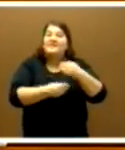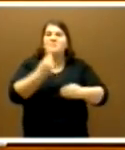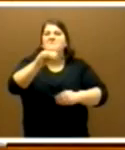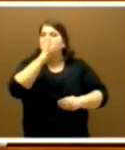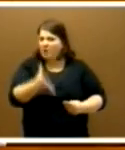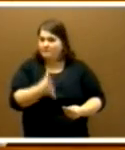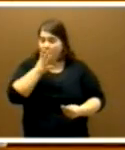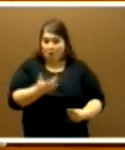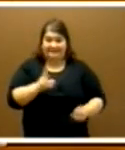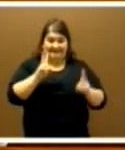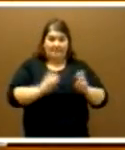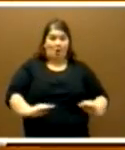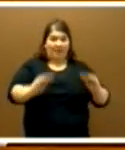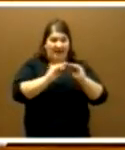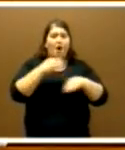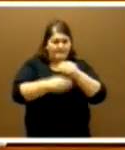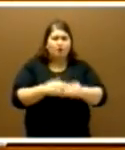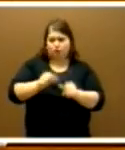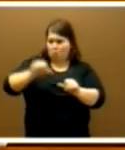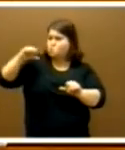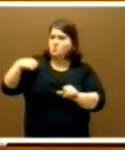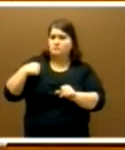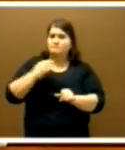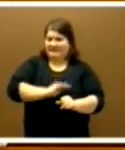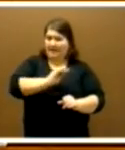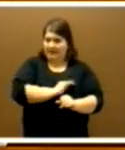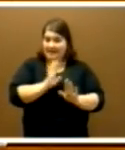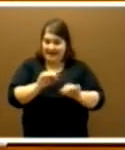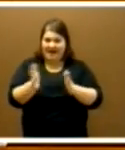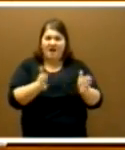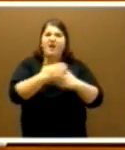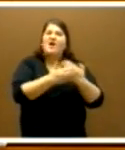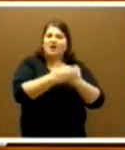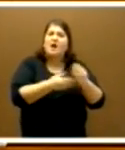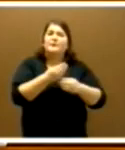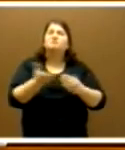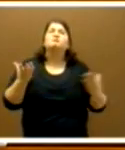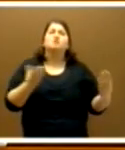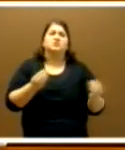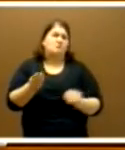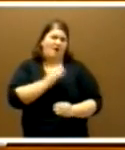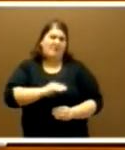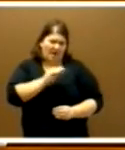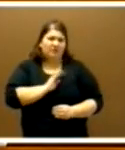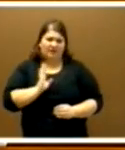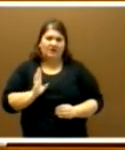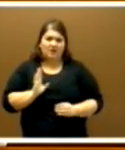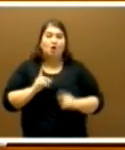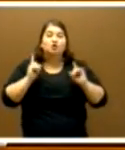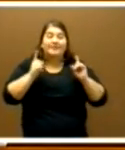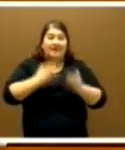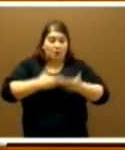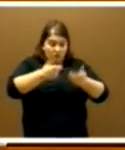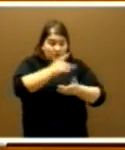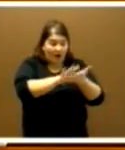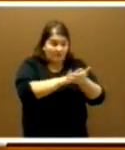conciliación hemos hecho y mucho. Y en esta legislatura hemos hecho muchísimo. Solamente las ayudas de las que usted